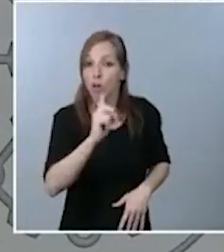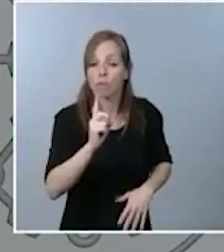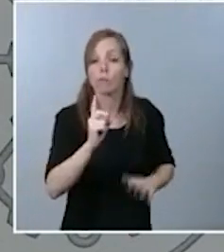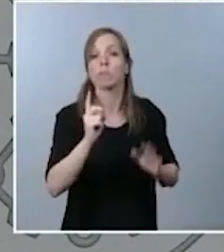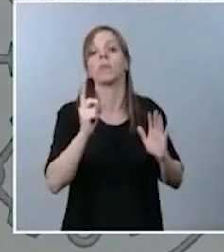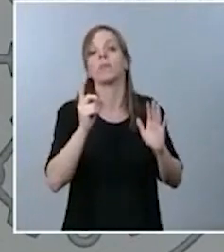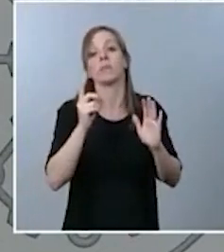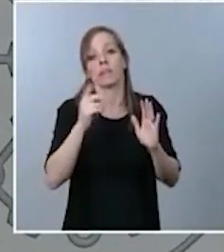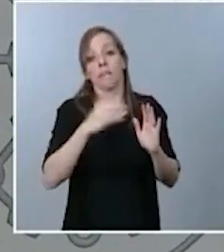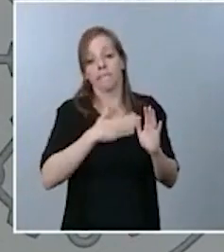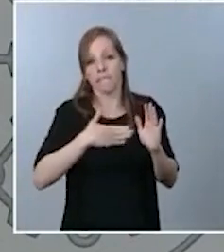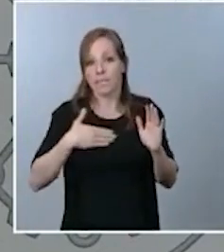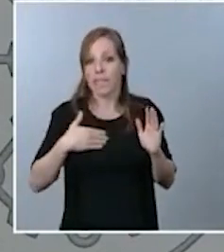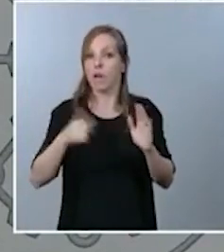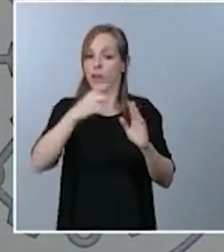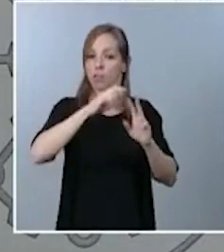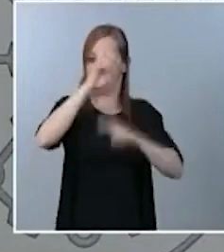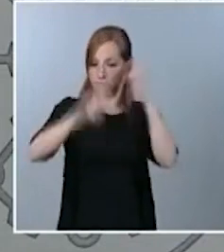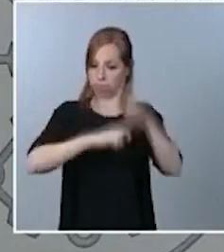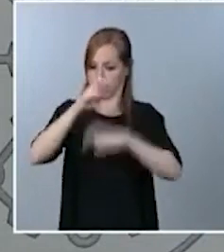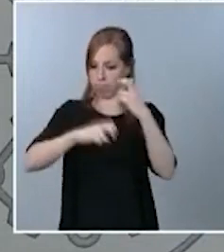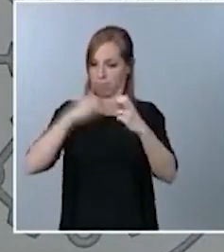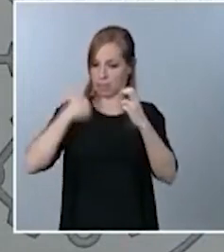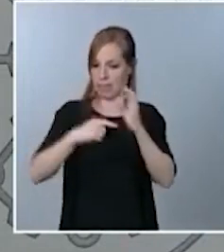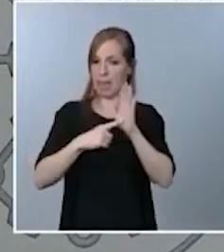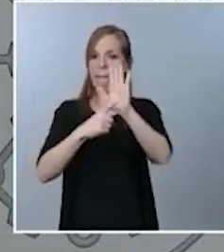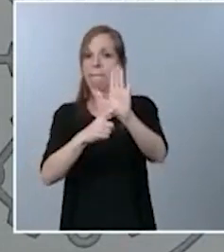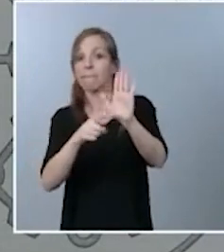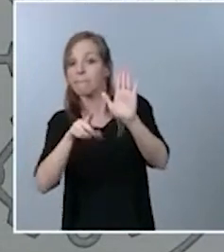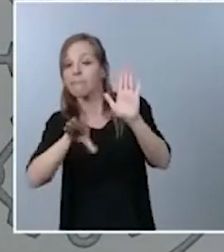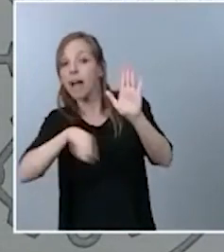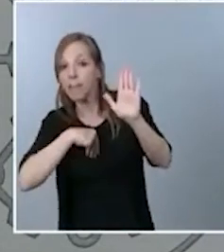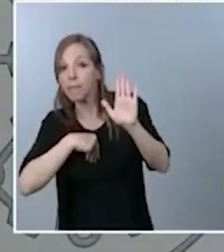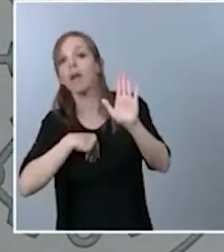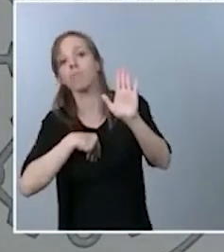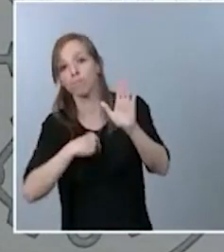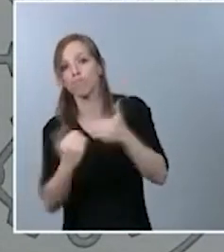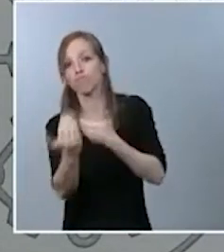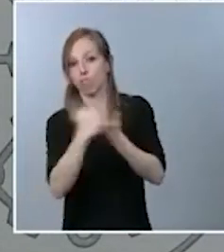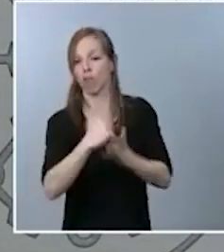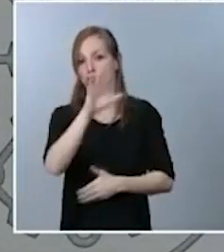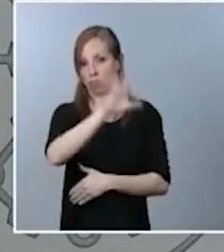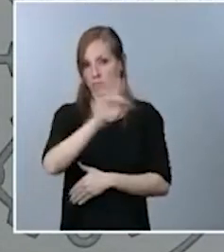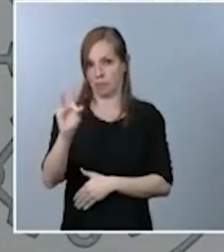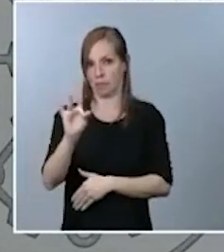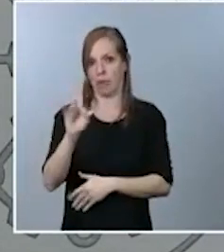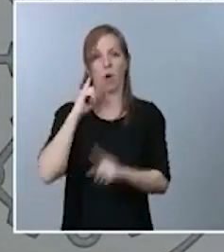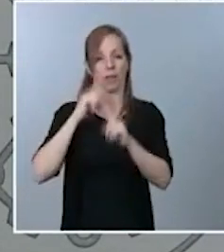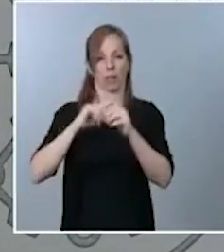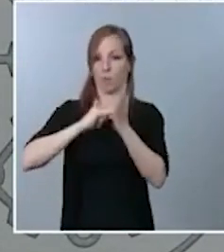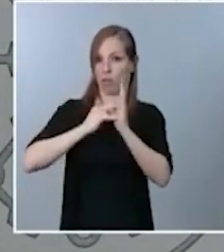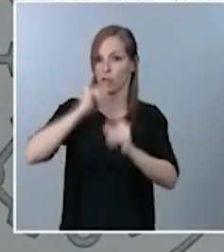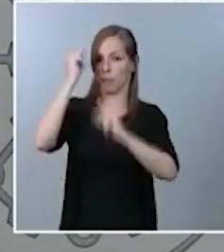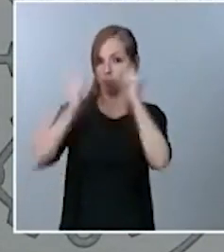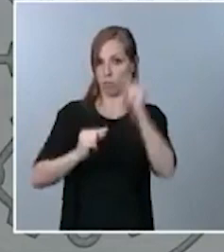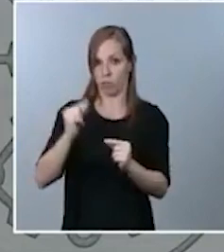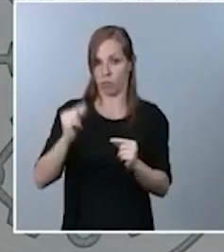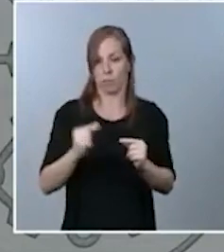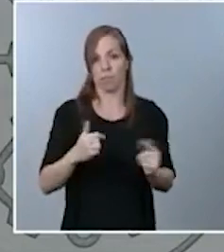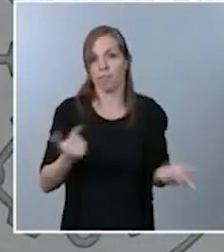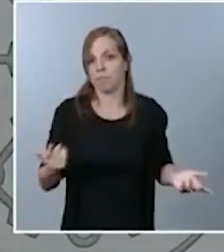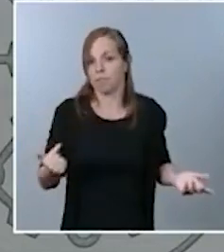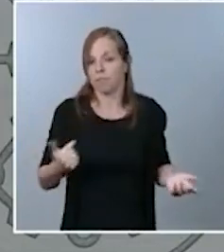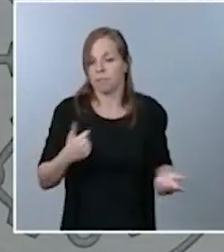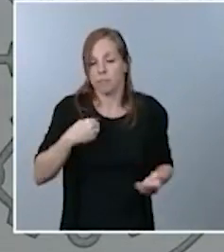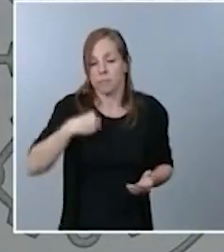y, por tanto, puedan plantearse su voto afirmativo a este proyecto de presupuesto. Creo que sería impensable que este